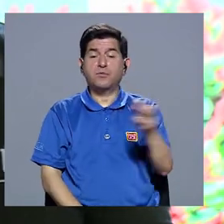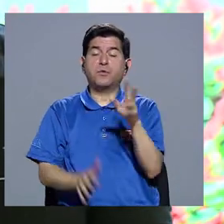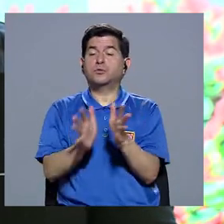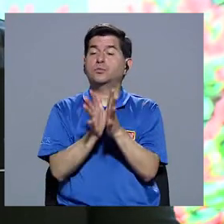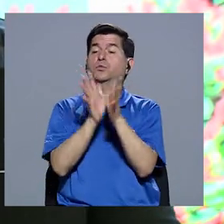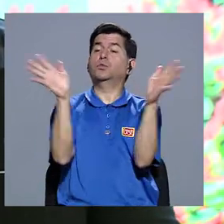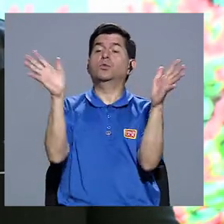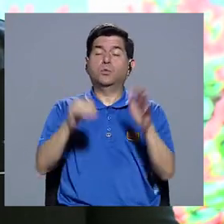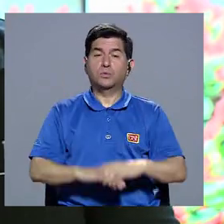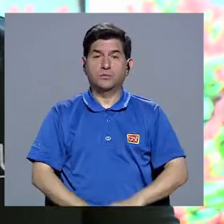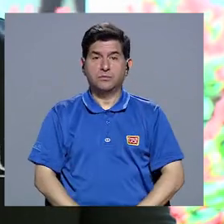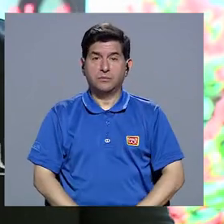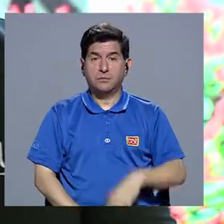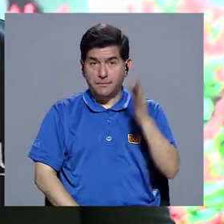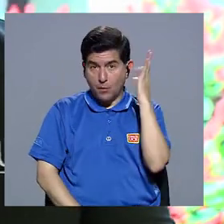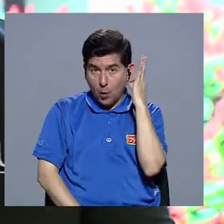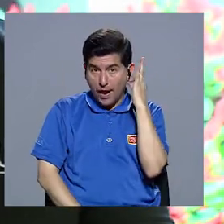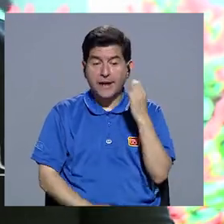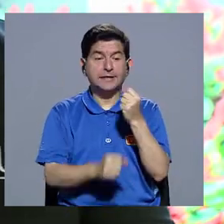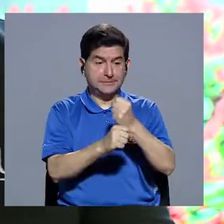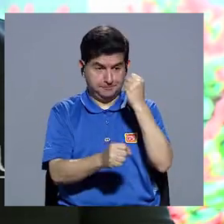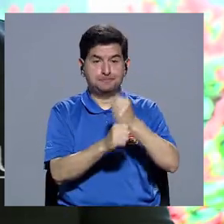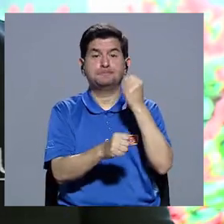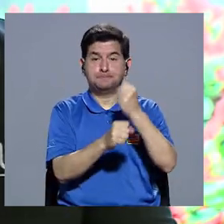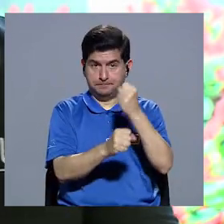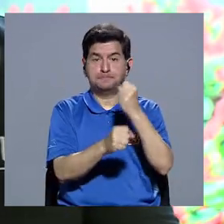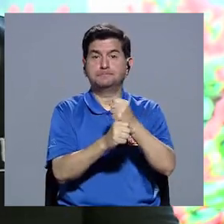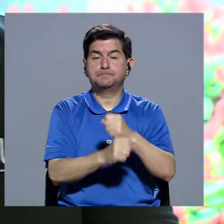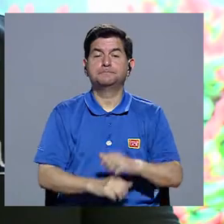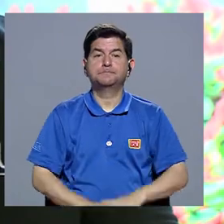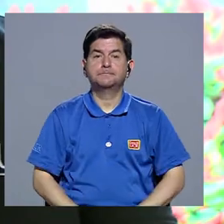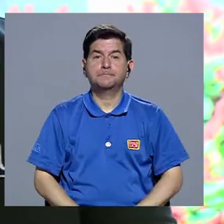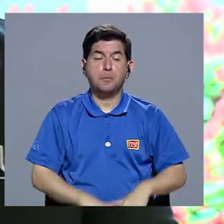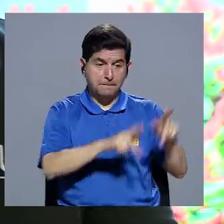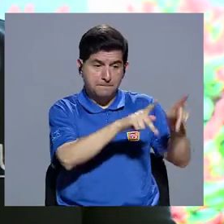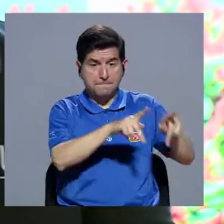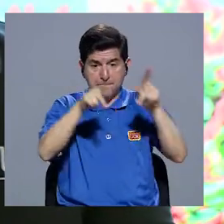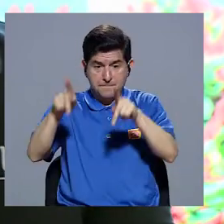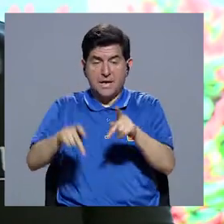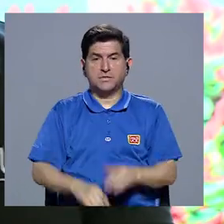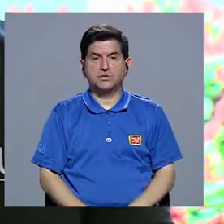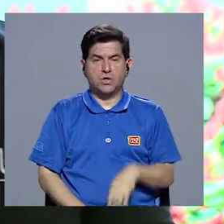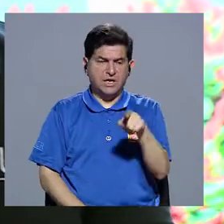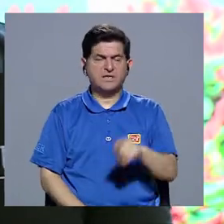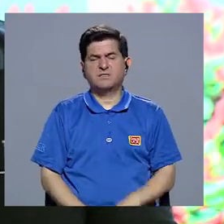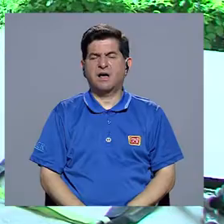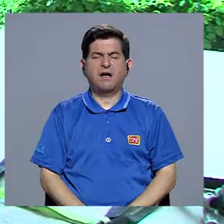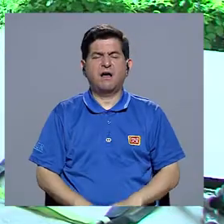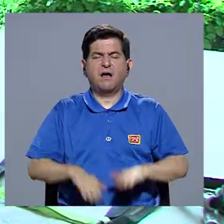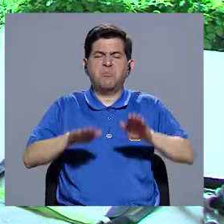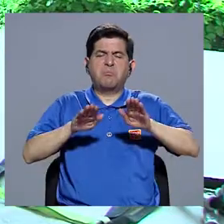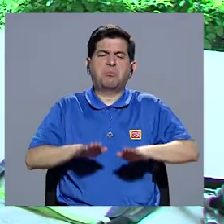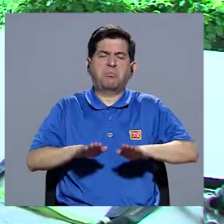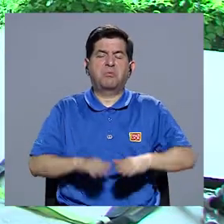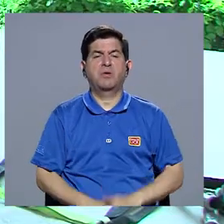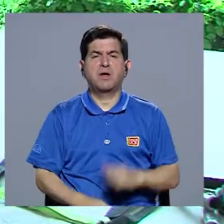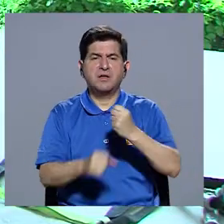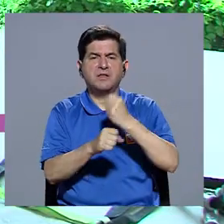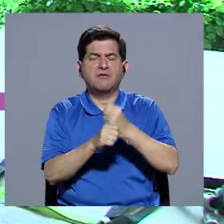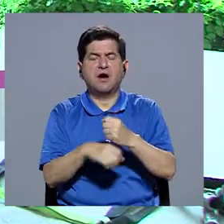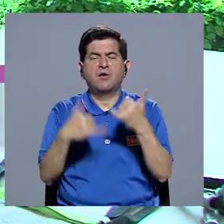público, ya las mujeres empiezan a trabajar un poco más, las personas cada vez están más sentadas, hay trabajos más